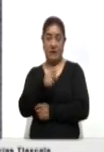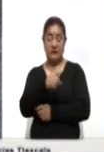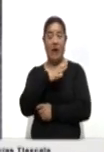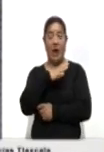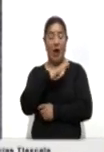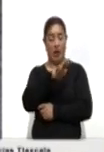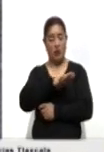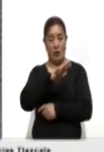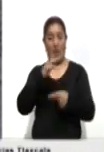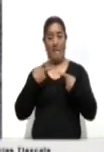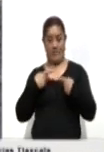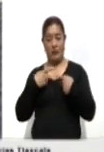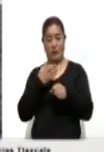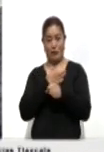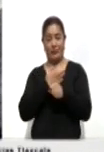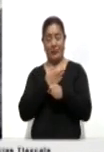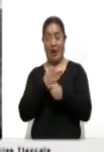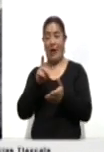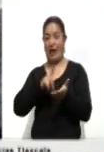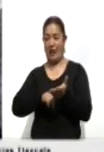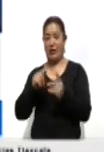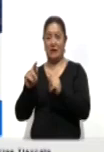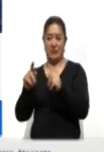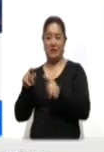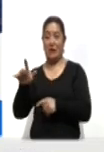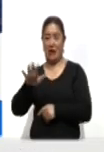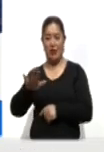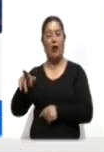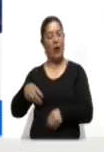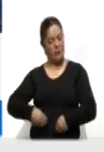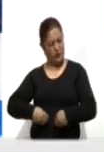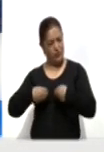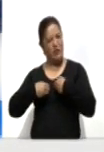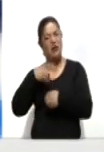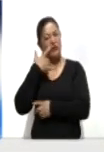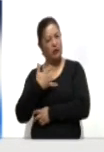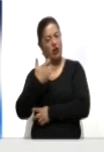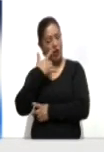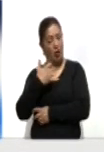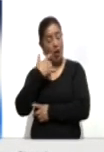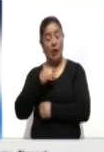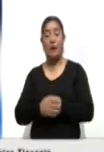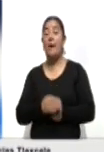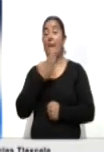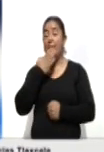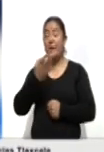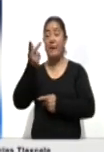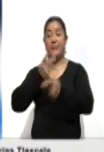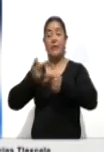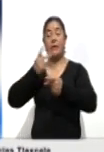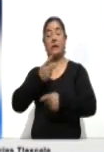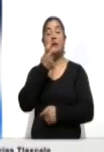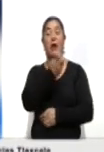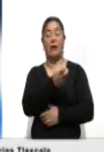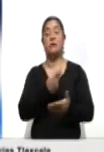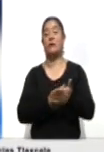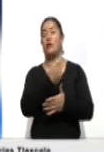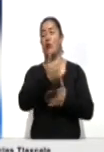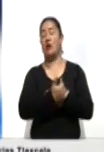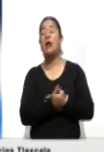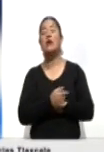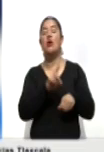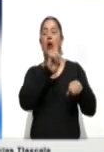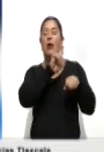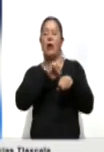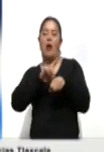activos de Morena en el Estado, que han destacado por una vida de lucha social. Bienvenidos a este proyecto que cada día cobra más fuerza con la